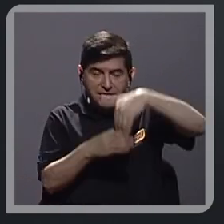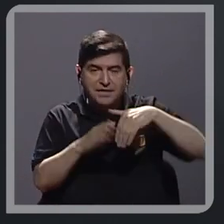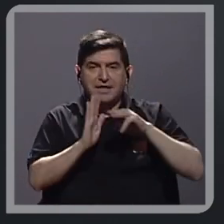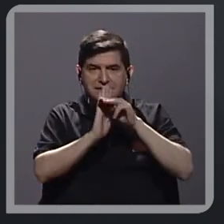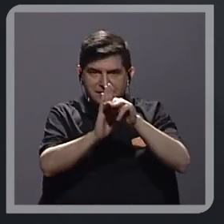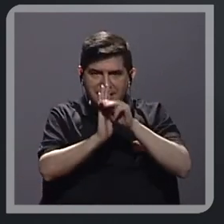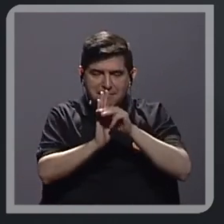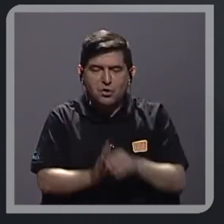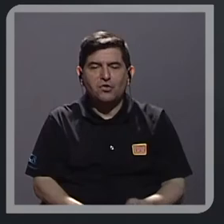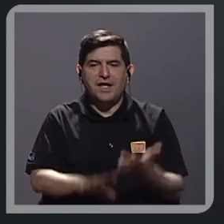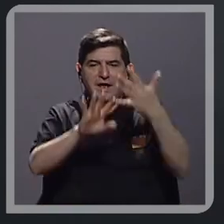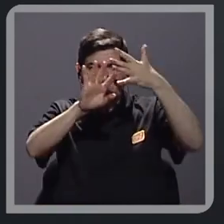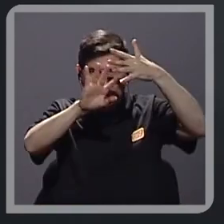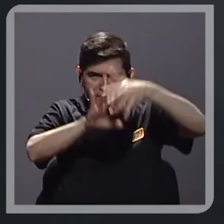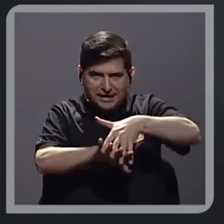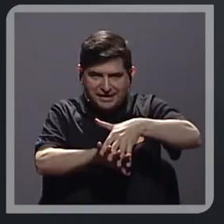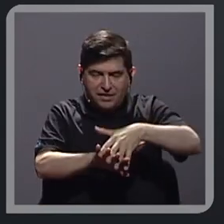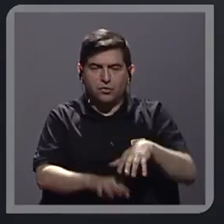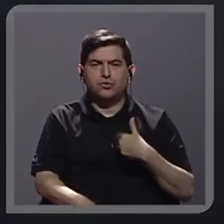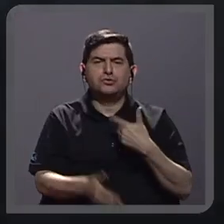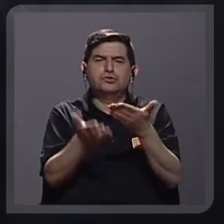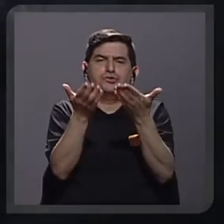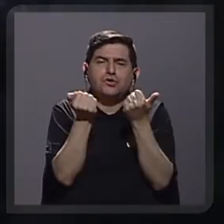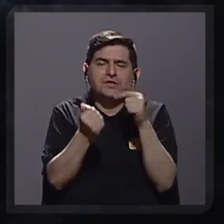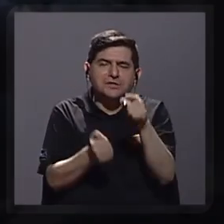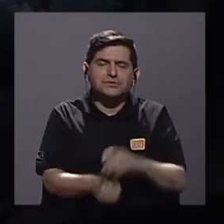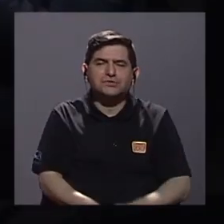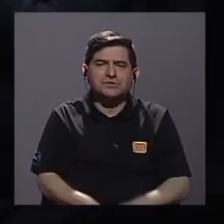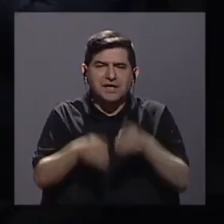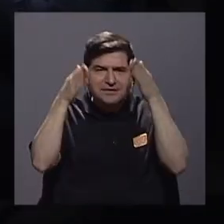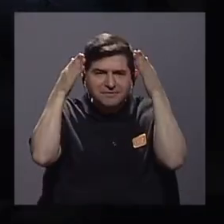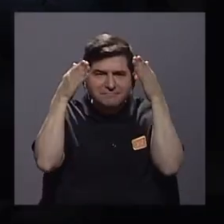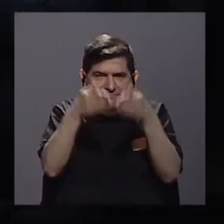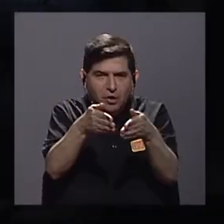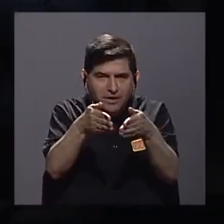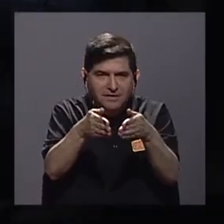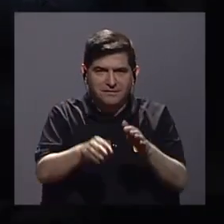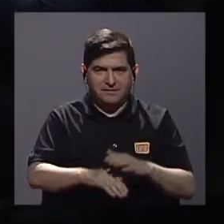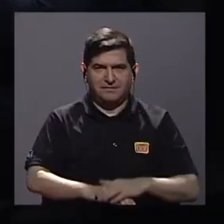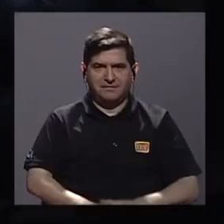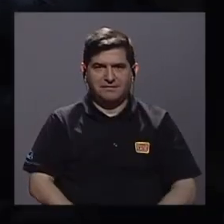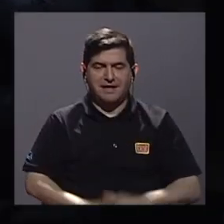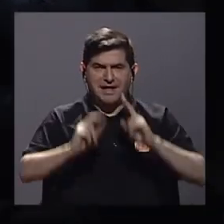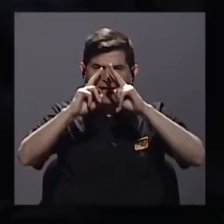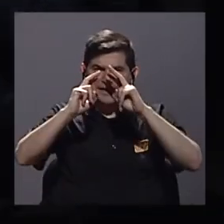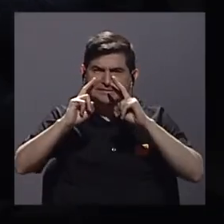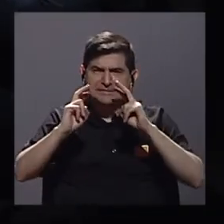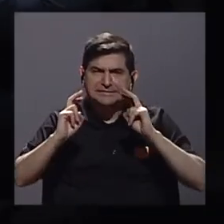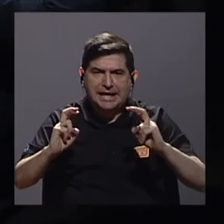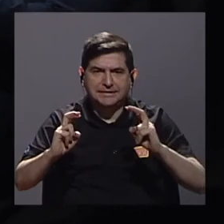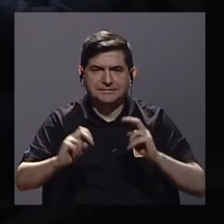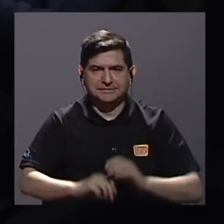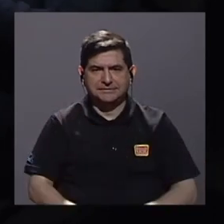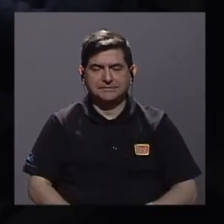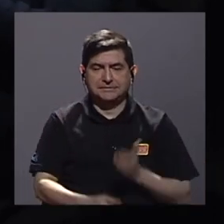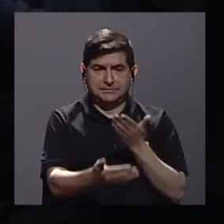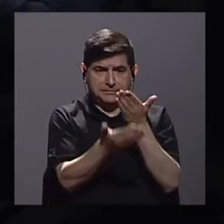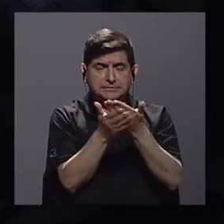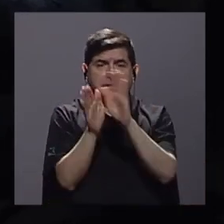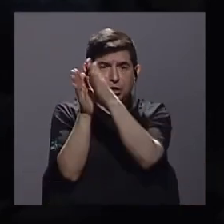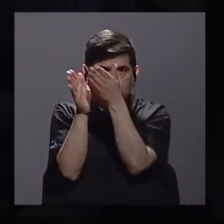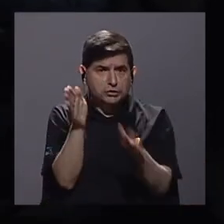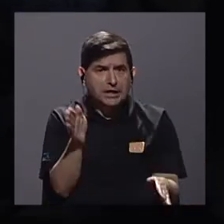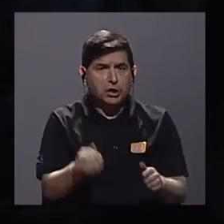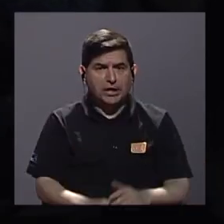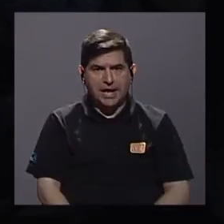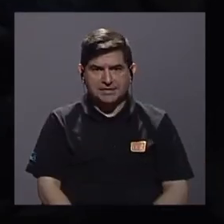modelo de integración yo quisiera que usted se centre un poquito en ese análisis que ha planteado la Contraloría